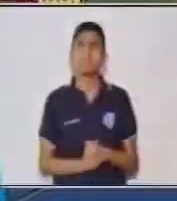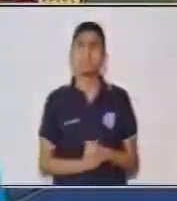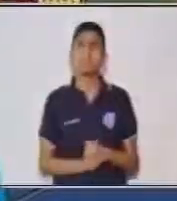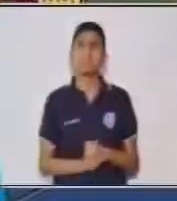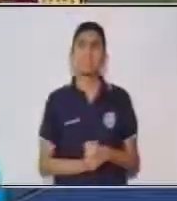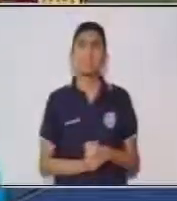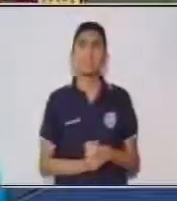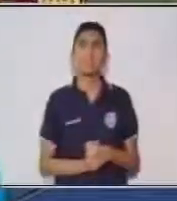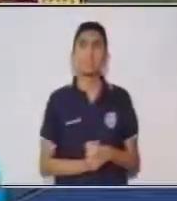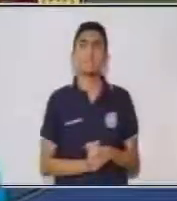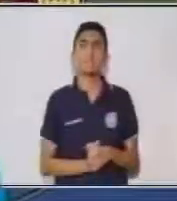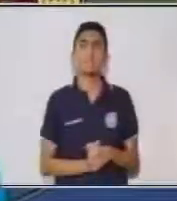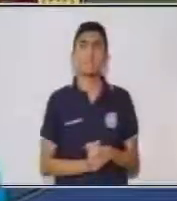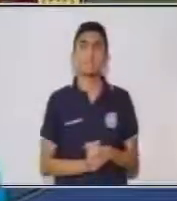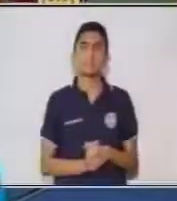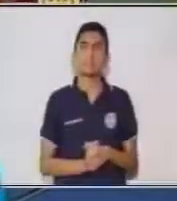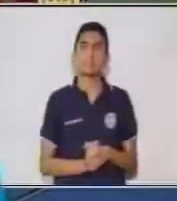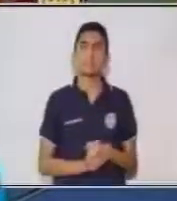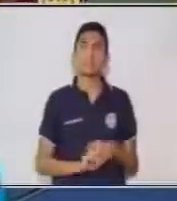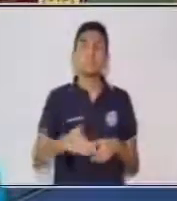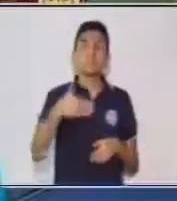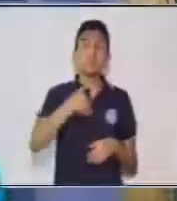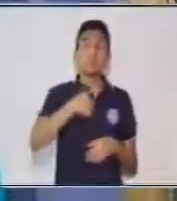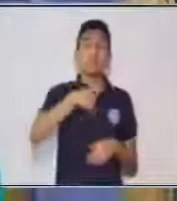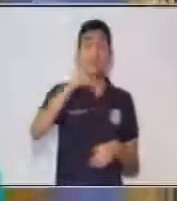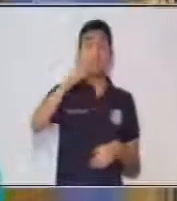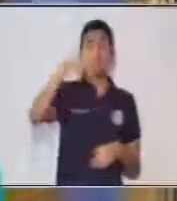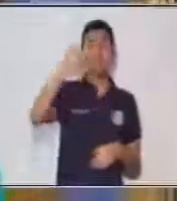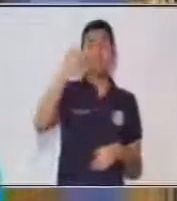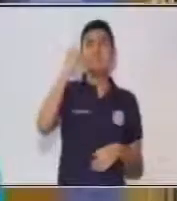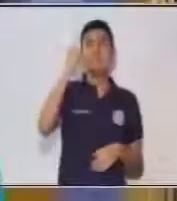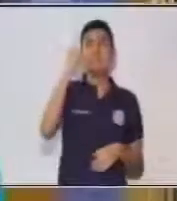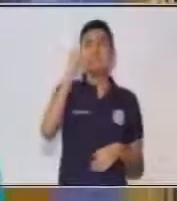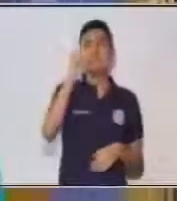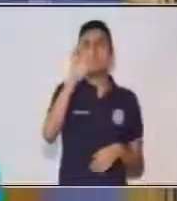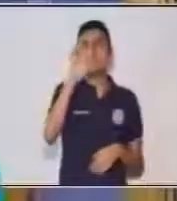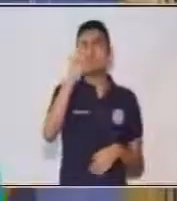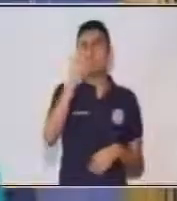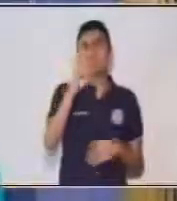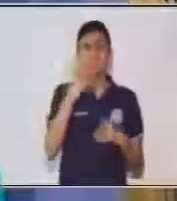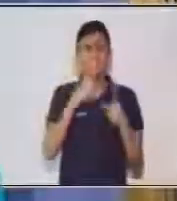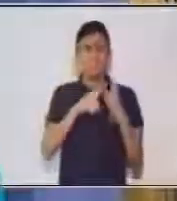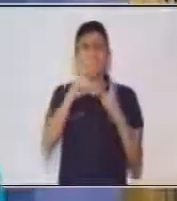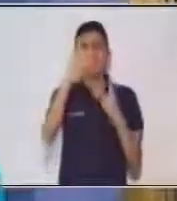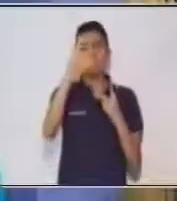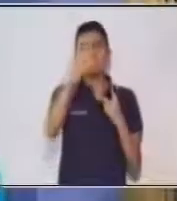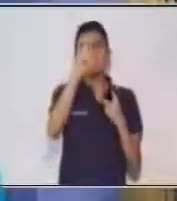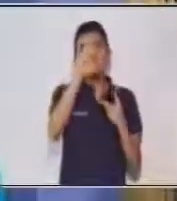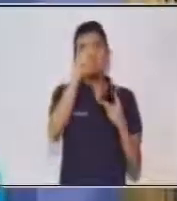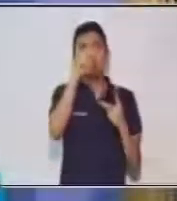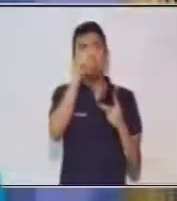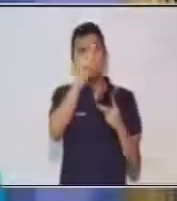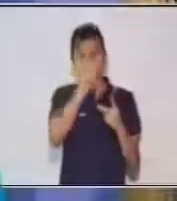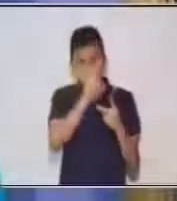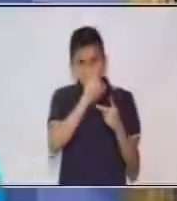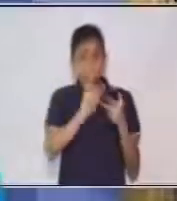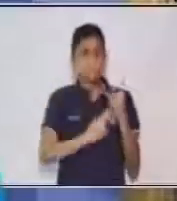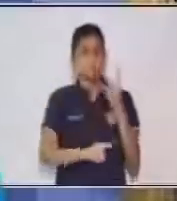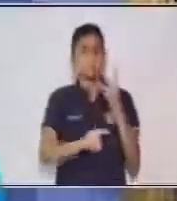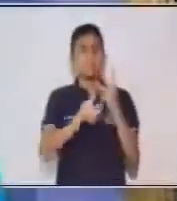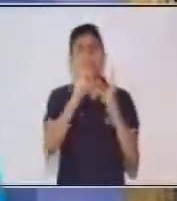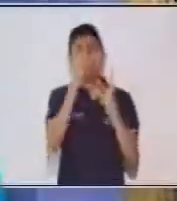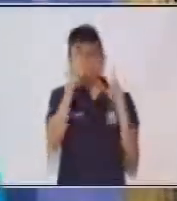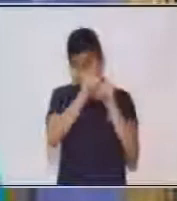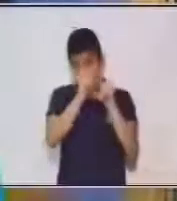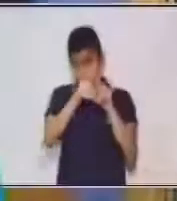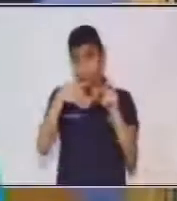unidades, tenemos decenas y